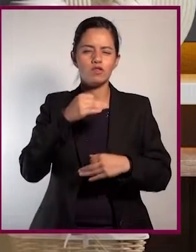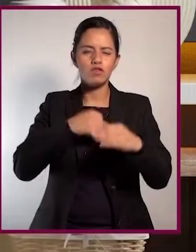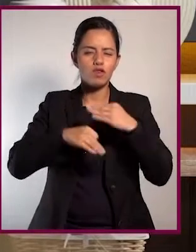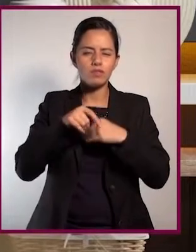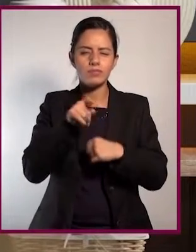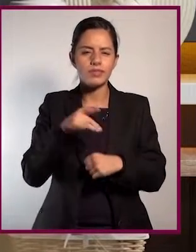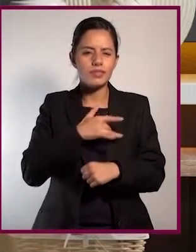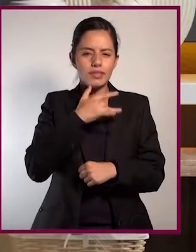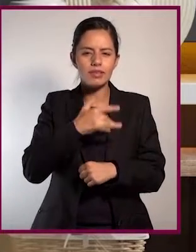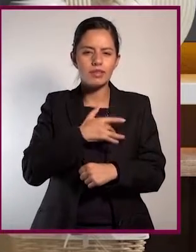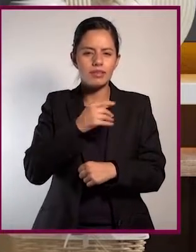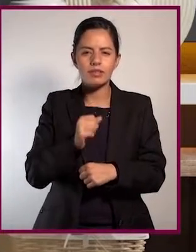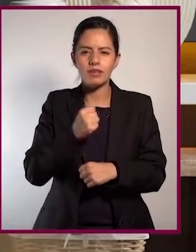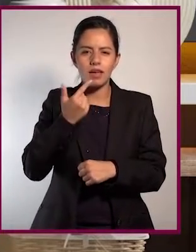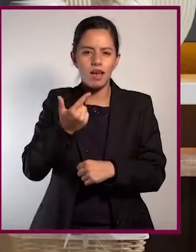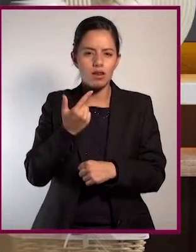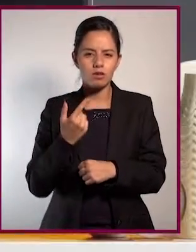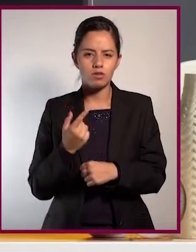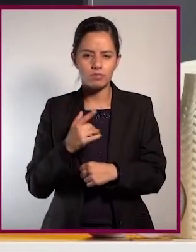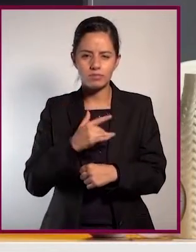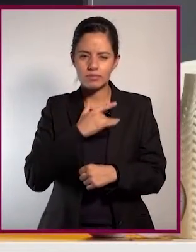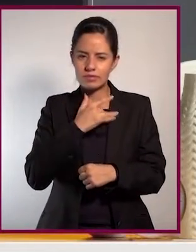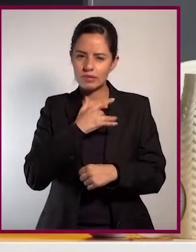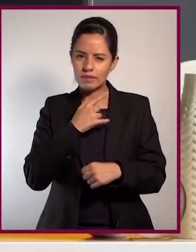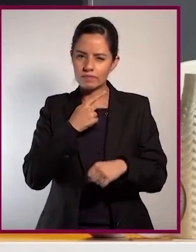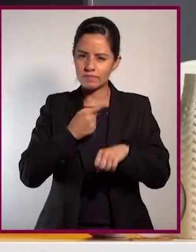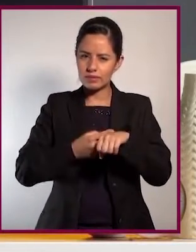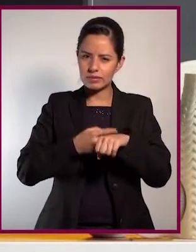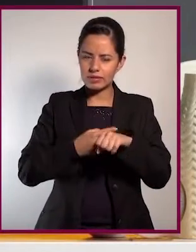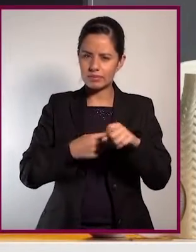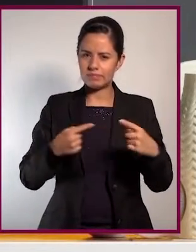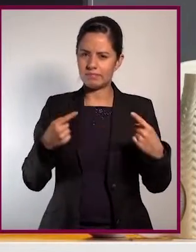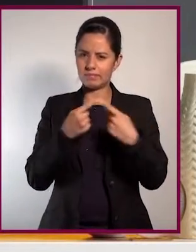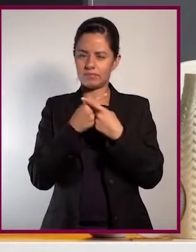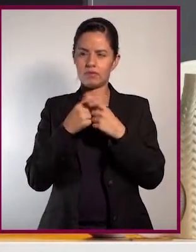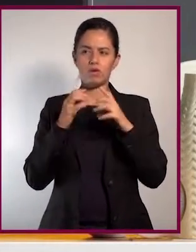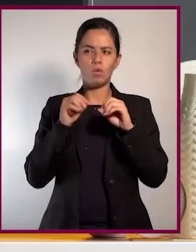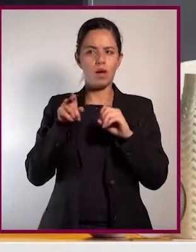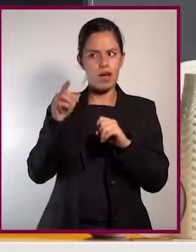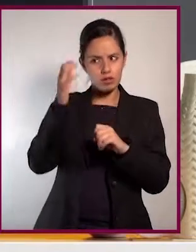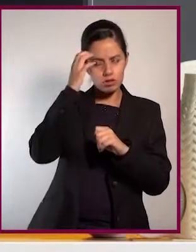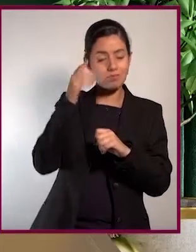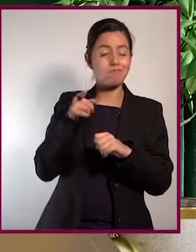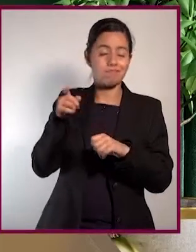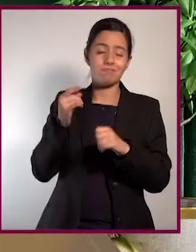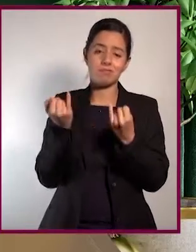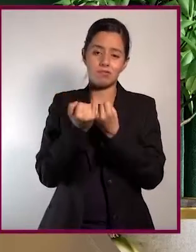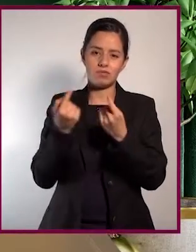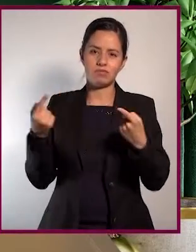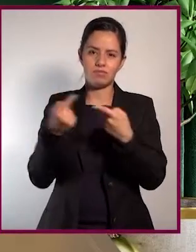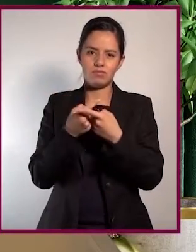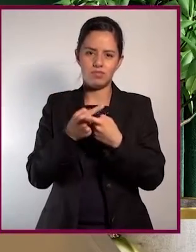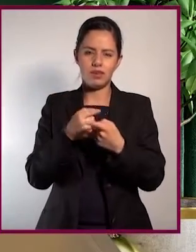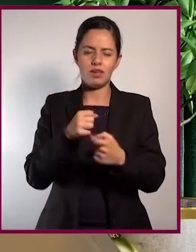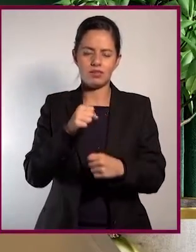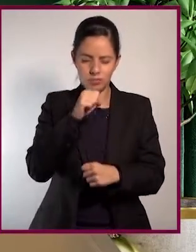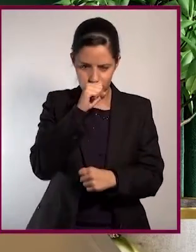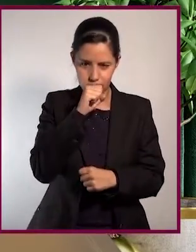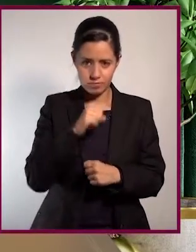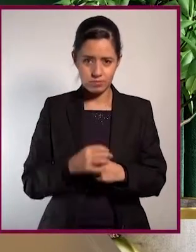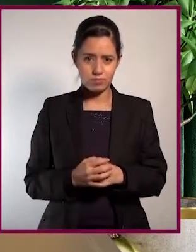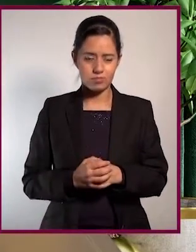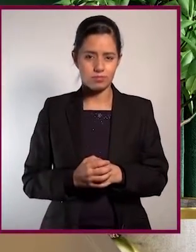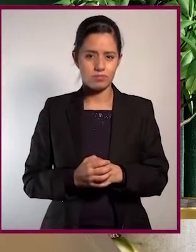Casi todos hemos padecido de alguna o conocemos a alguien que tiene algún tipo de alergia. ¡Achí!